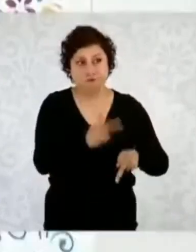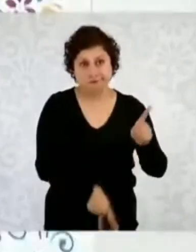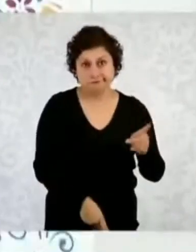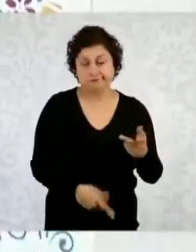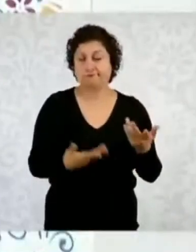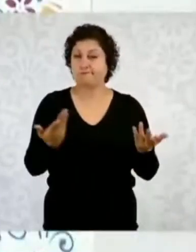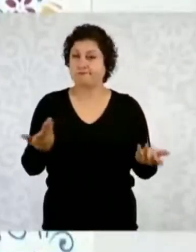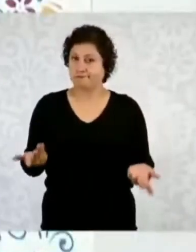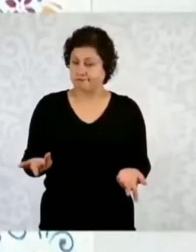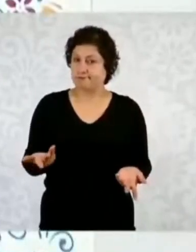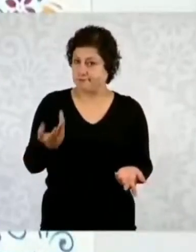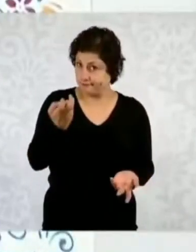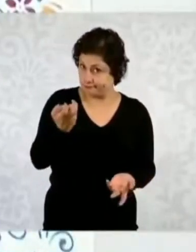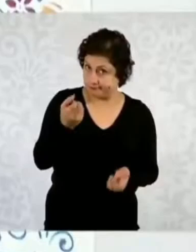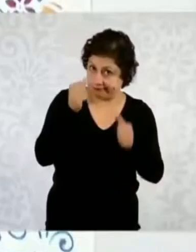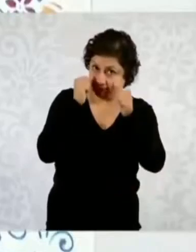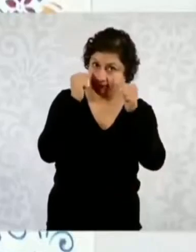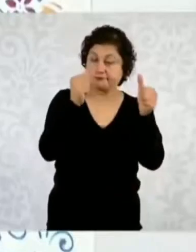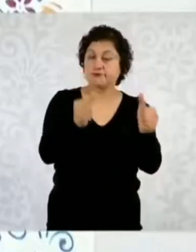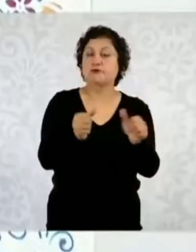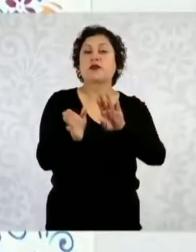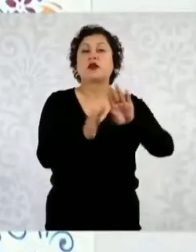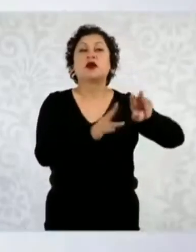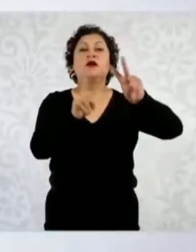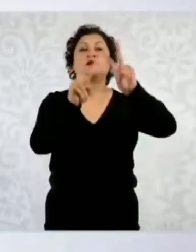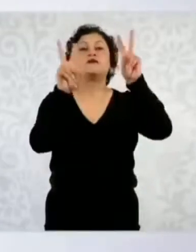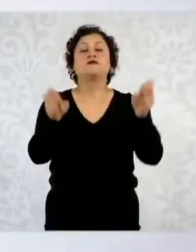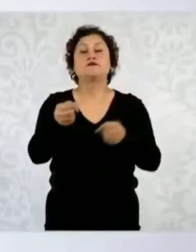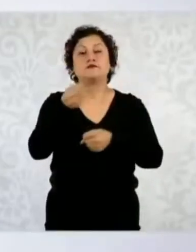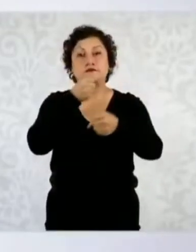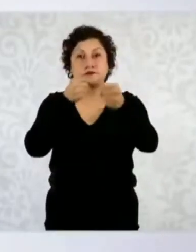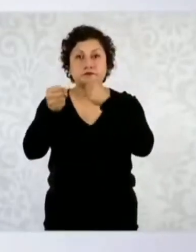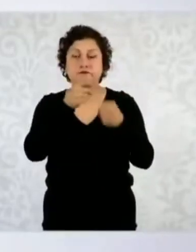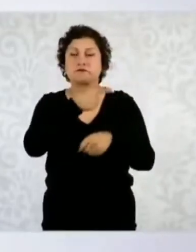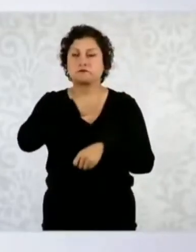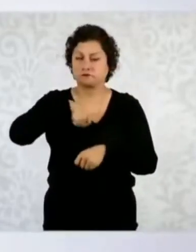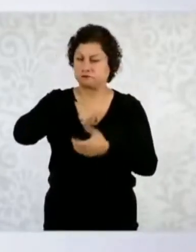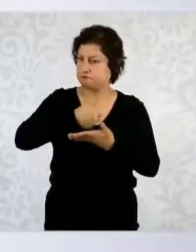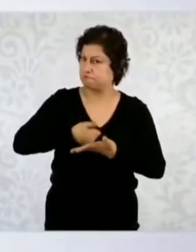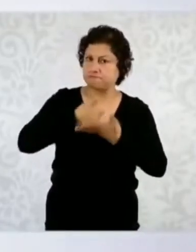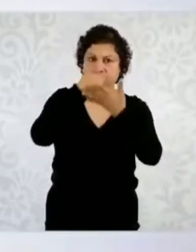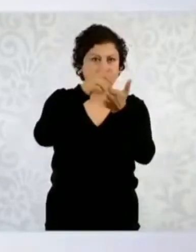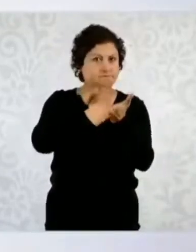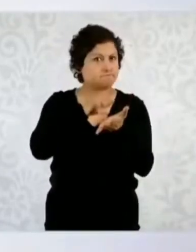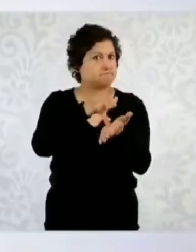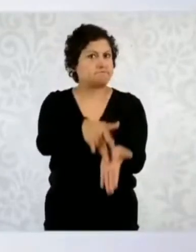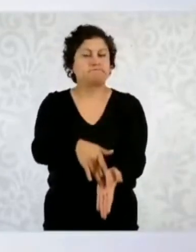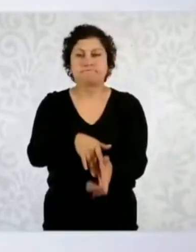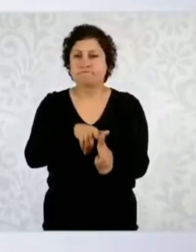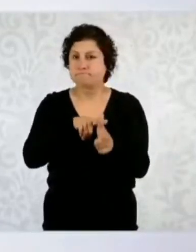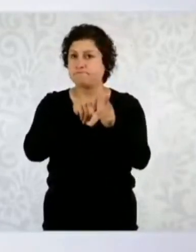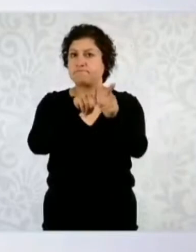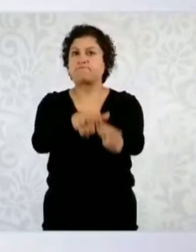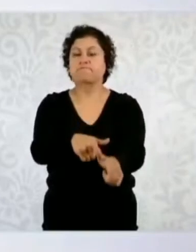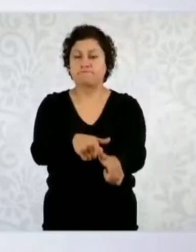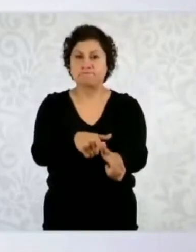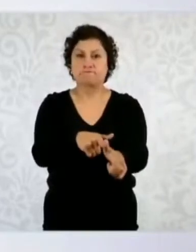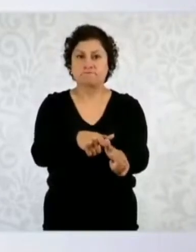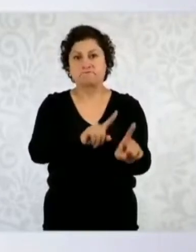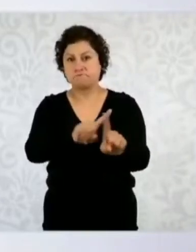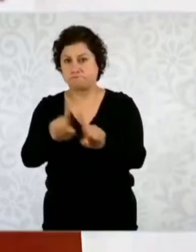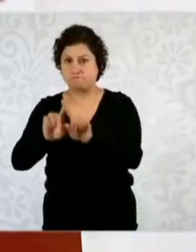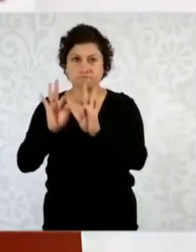Entonces, en el caso de periodistas vamos a seguir apoyando con los mecanismos que existen y vamos a revisar los casos